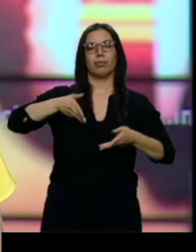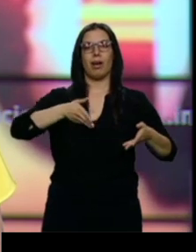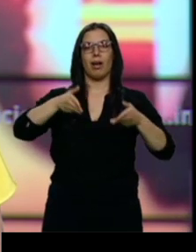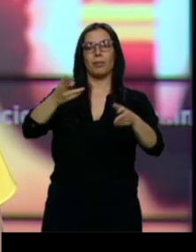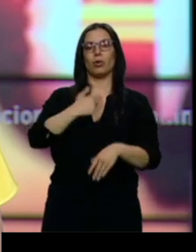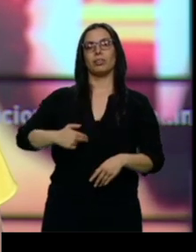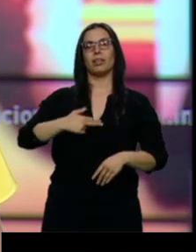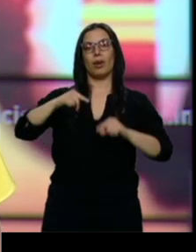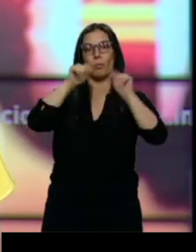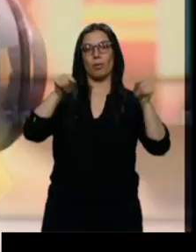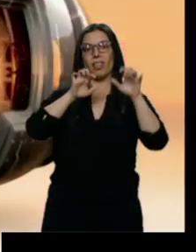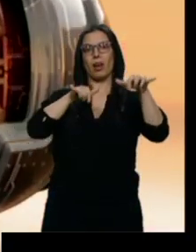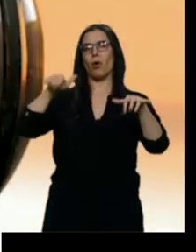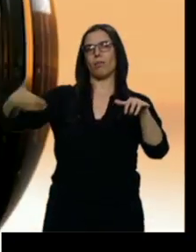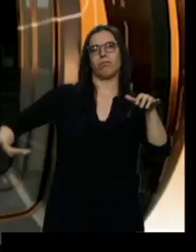León.